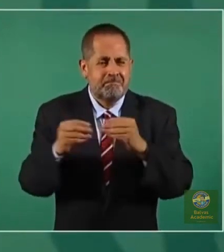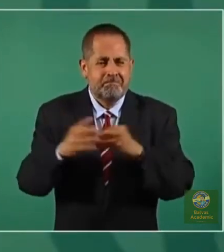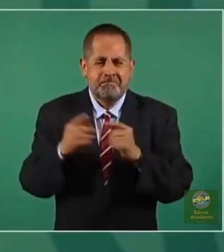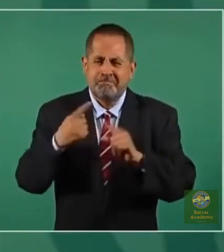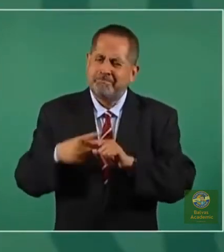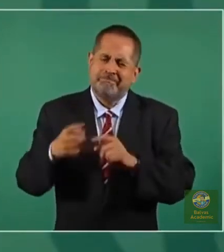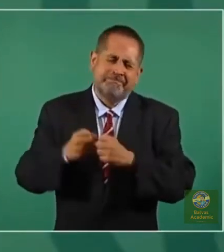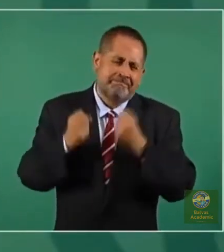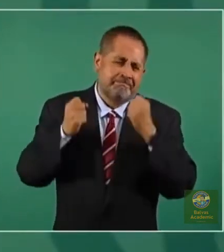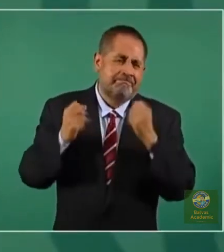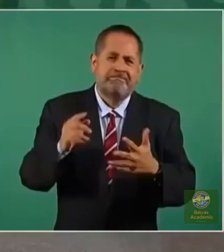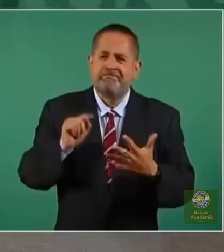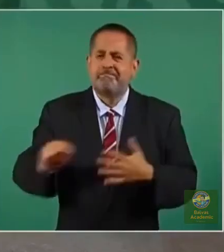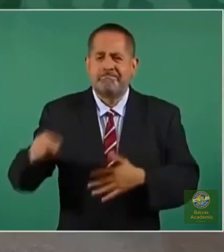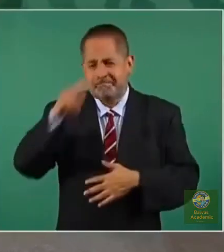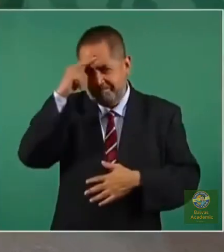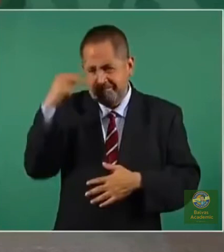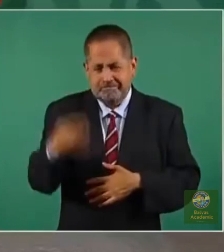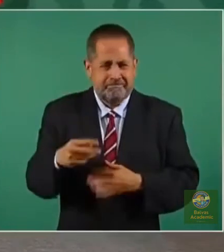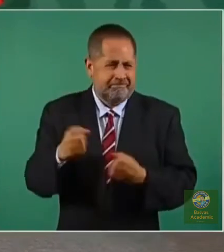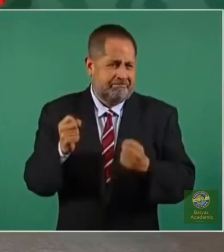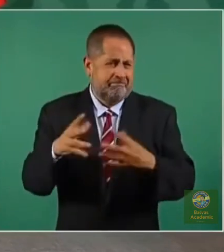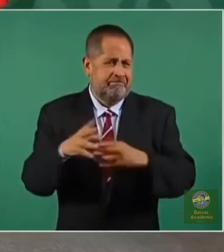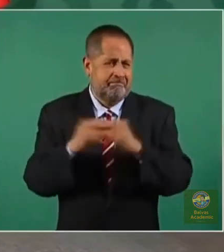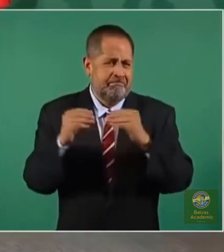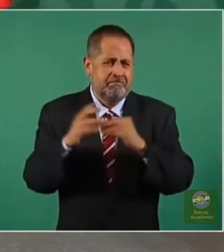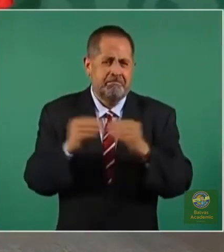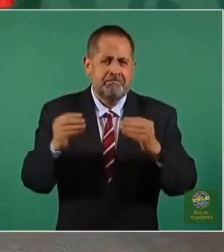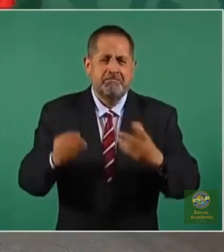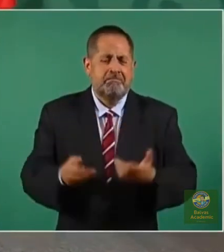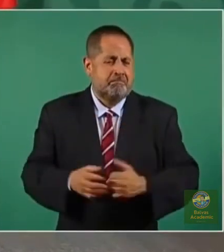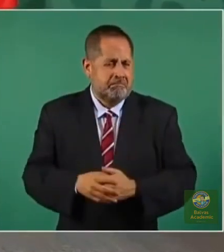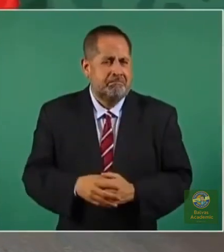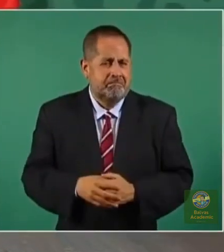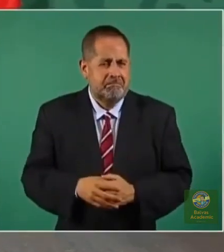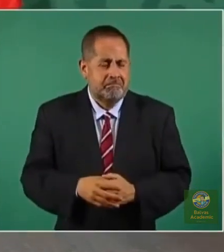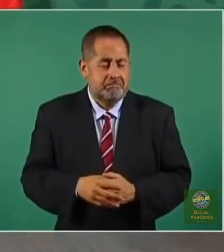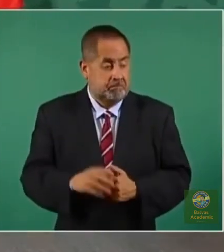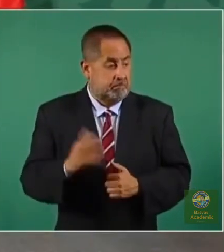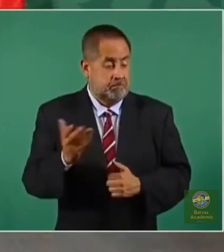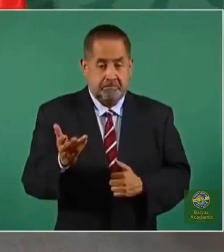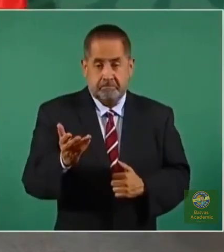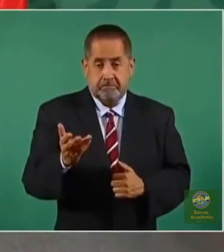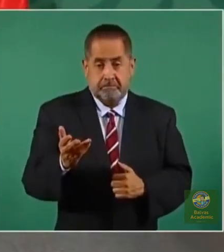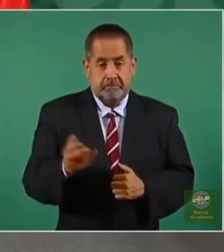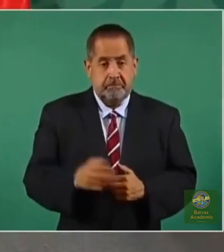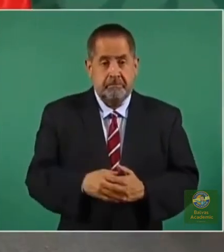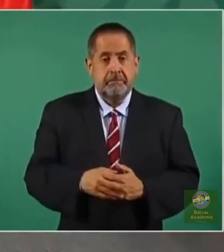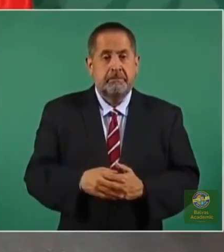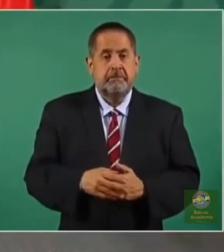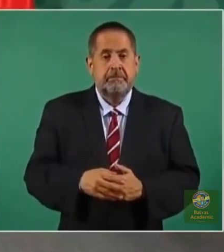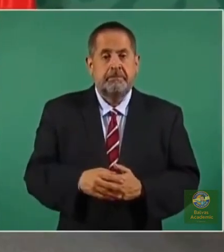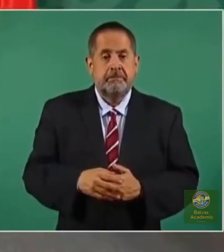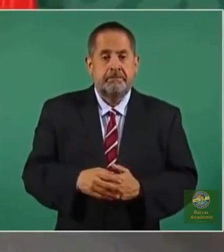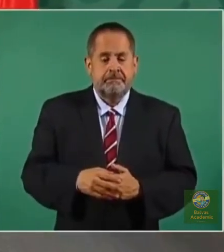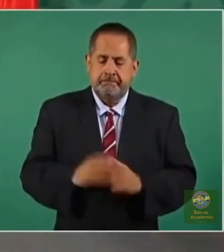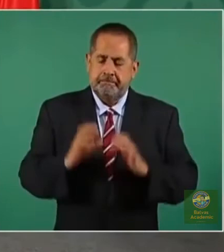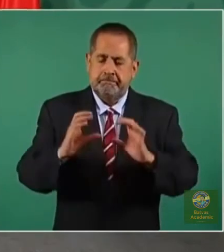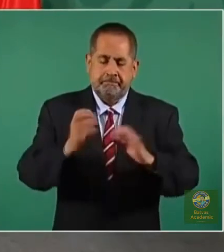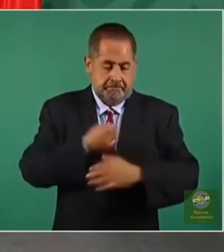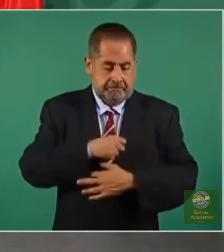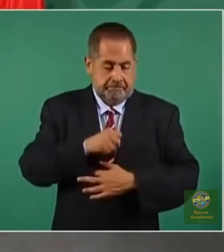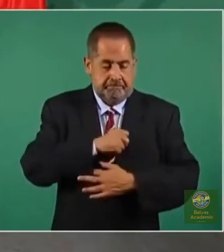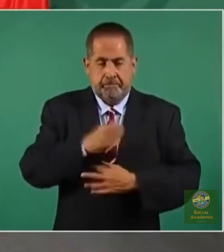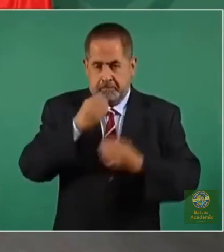muchas frutas en México. Entonces, cuidar